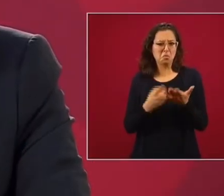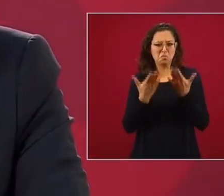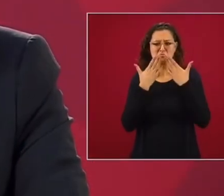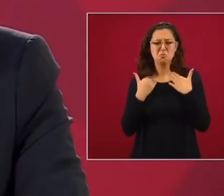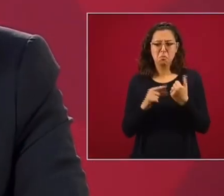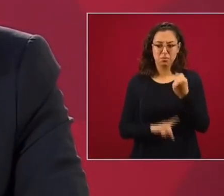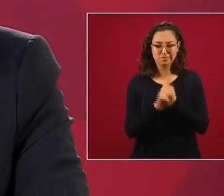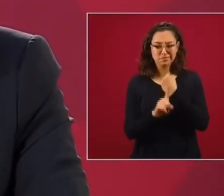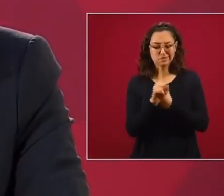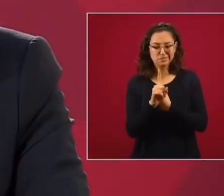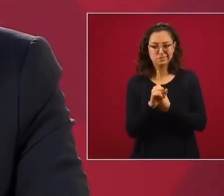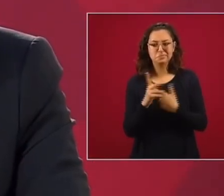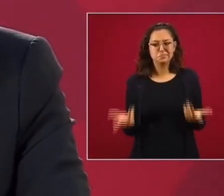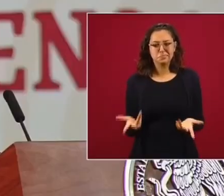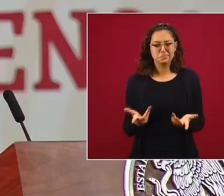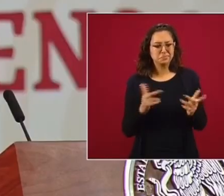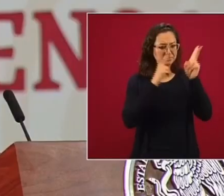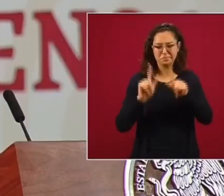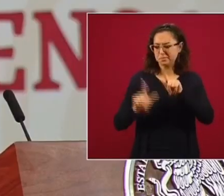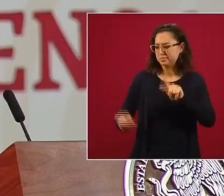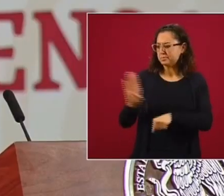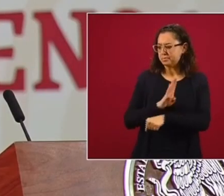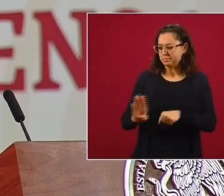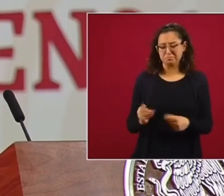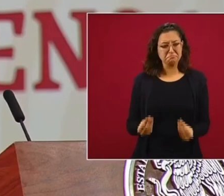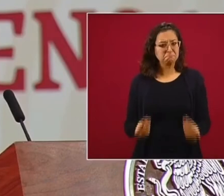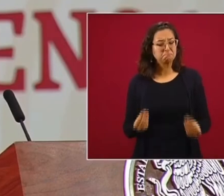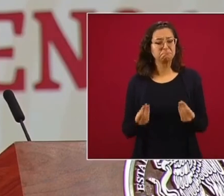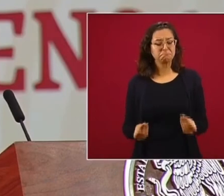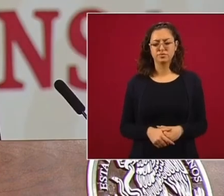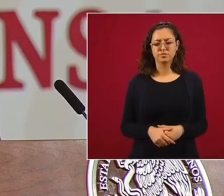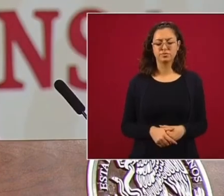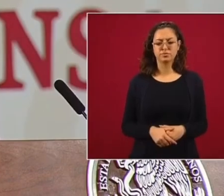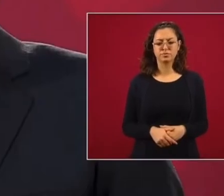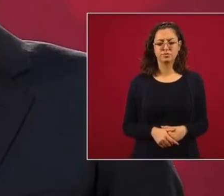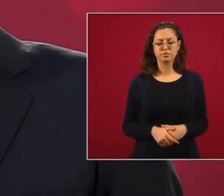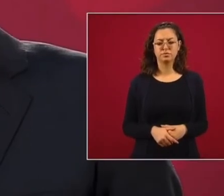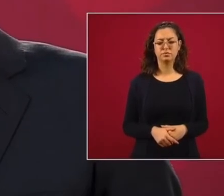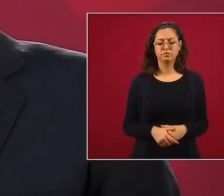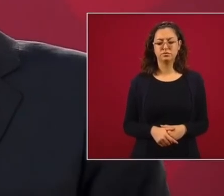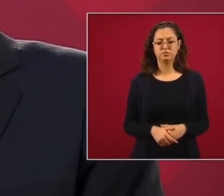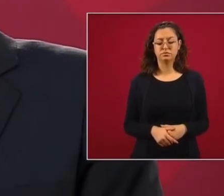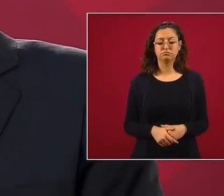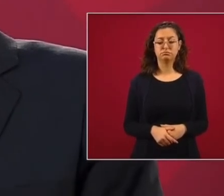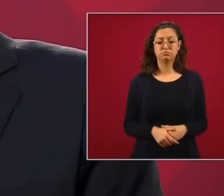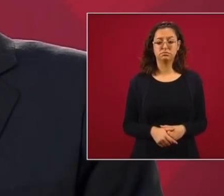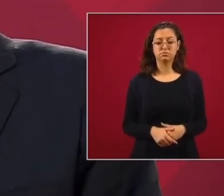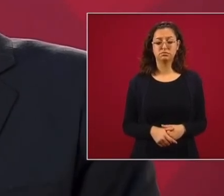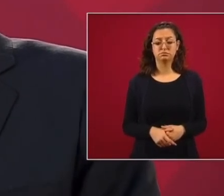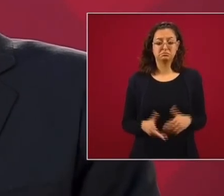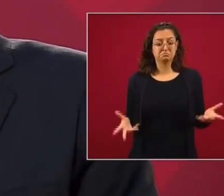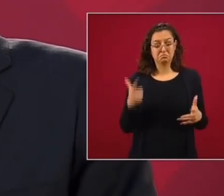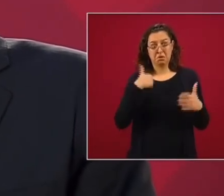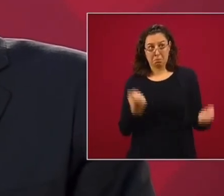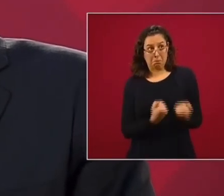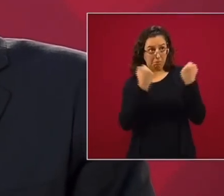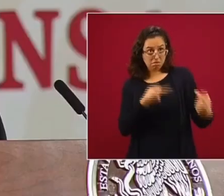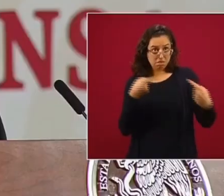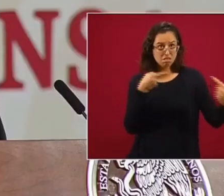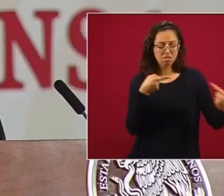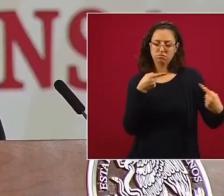Creo que la visita fue muy buena para México, muy buena para nuestros paisanos. No voy a confrontarme